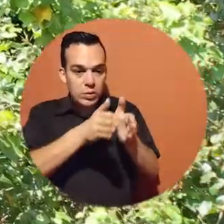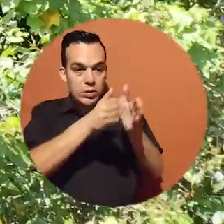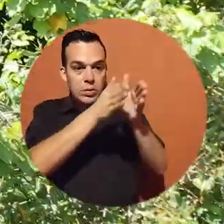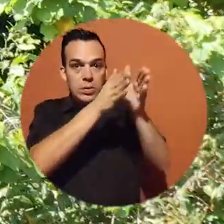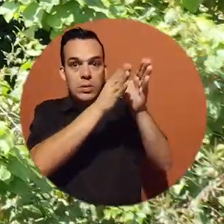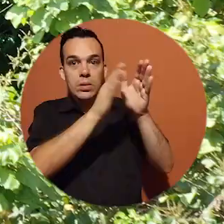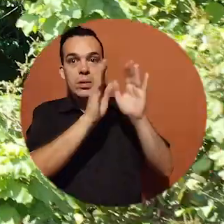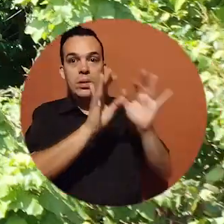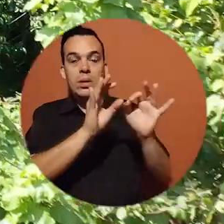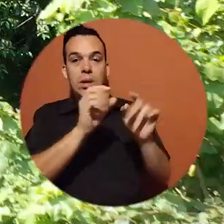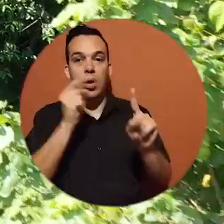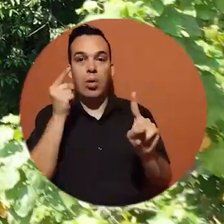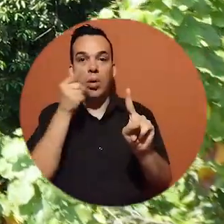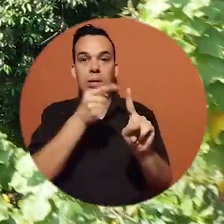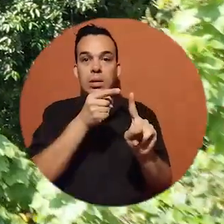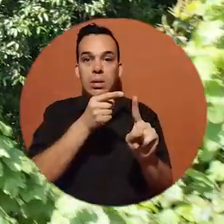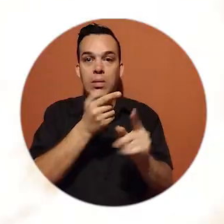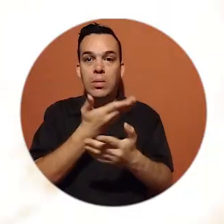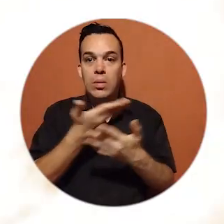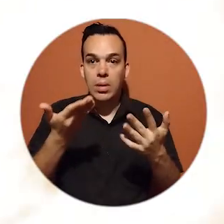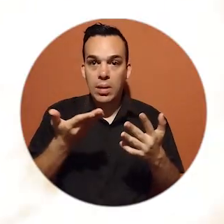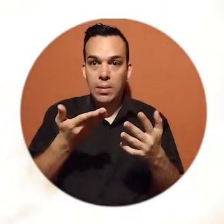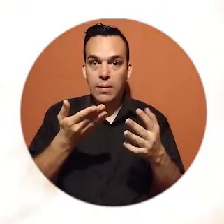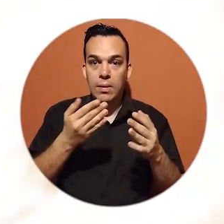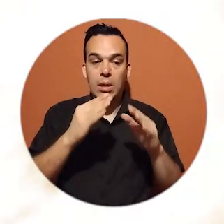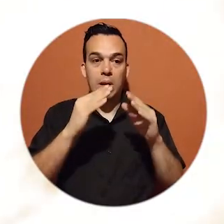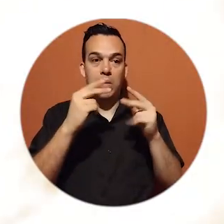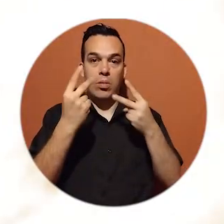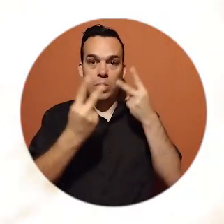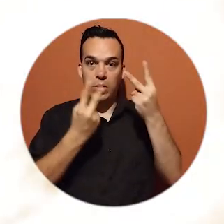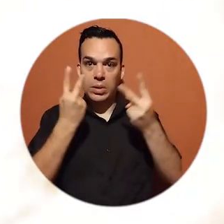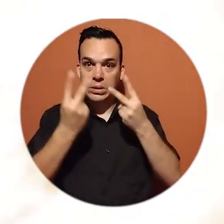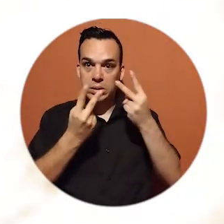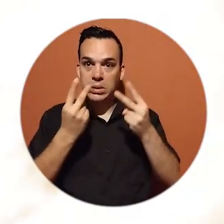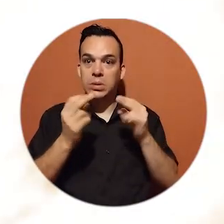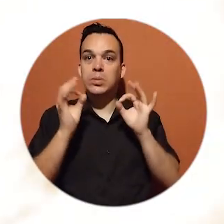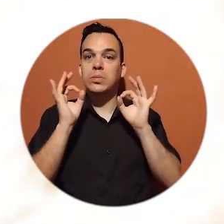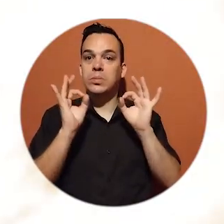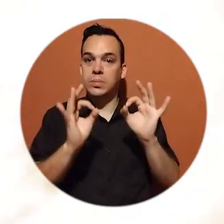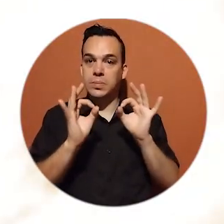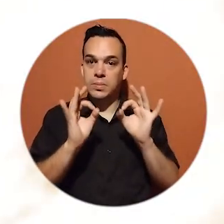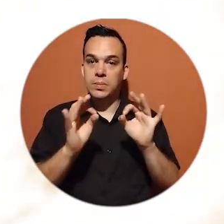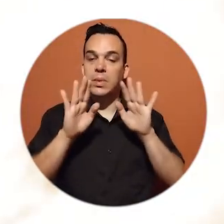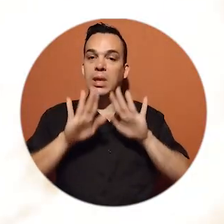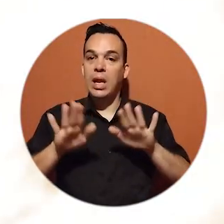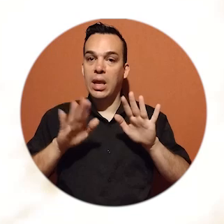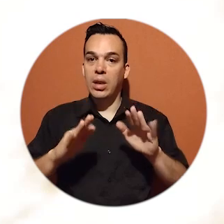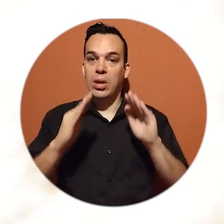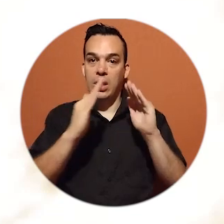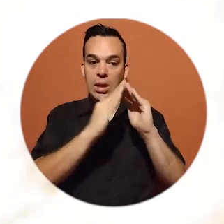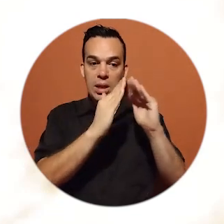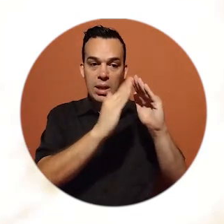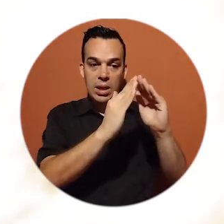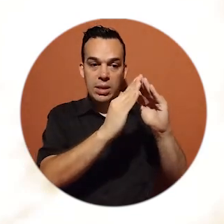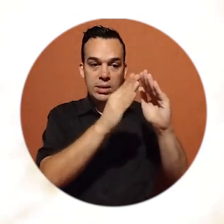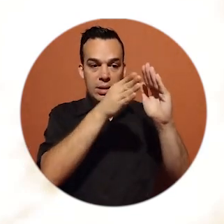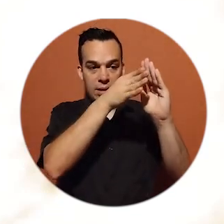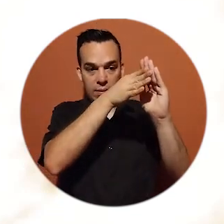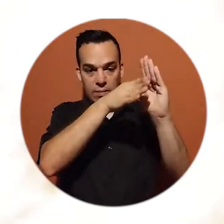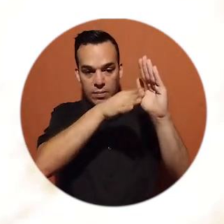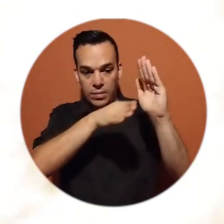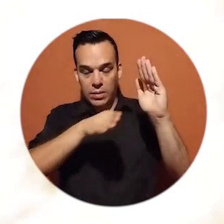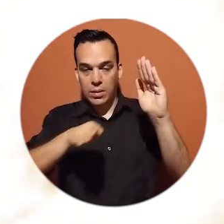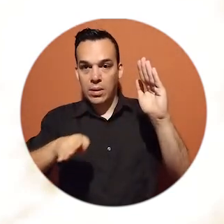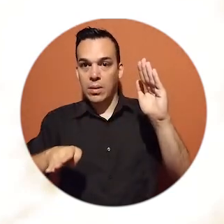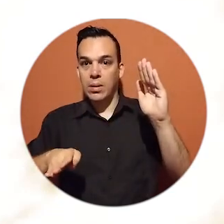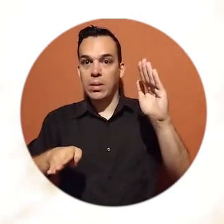caso se lograron los objetivos principales y ahora ya los vecinos pueden estar más tranquilos en sus hogares ante los resultados